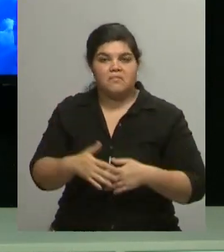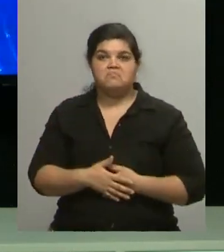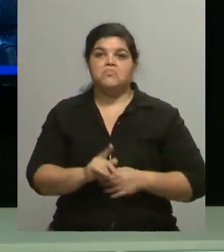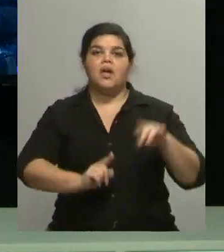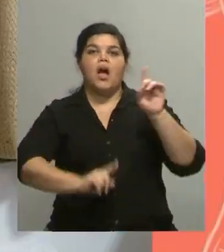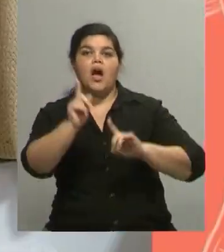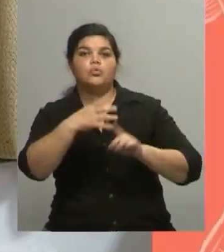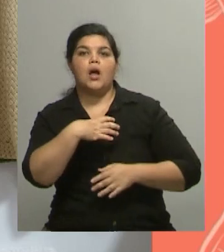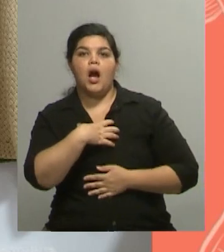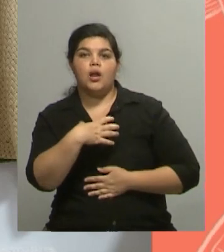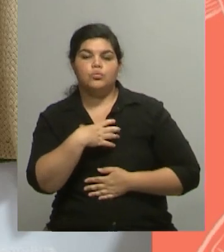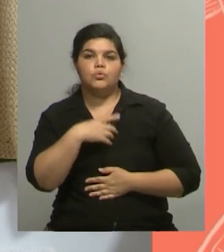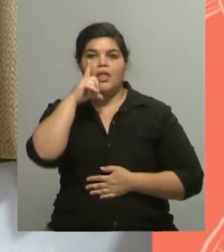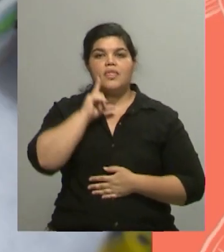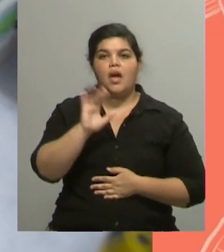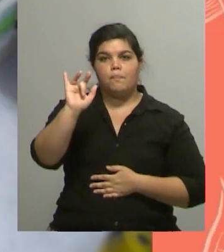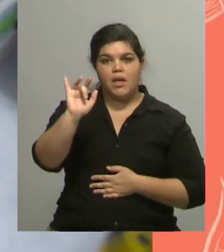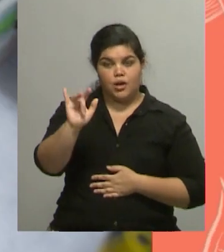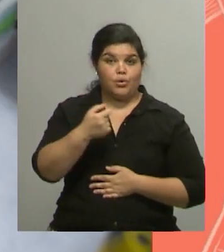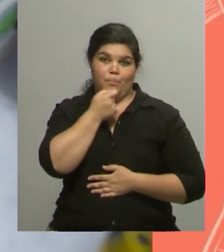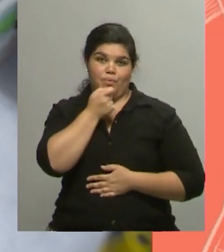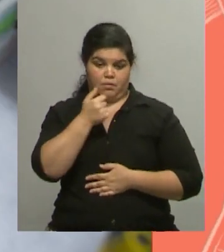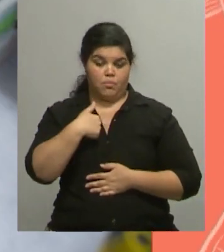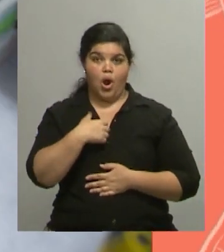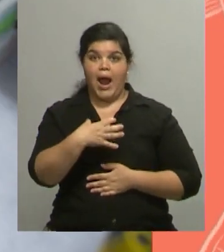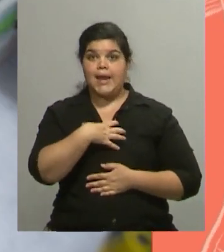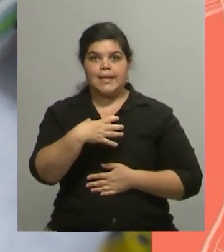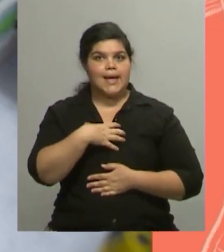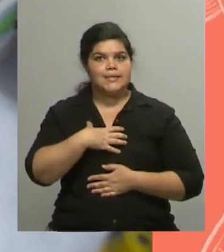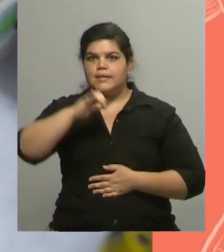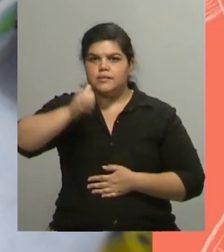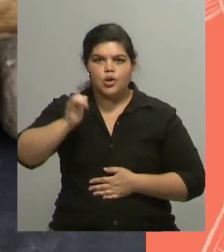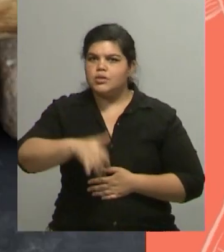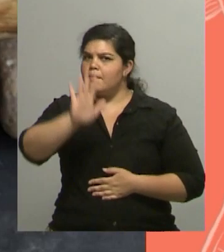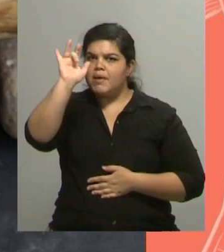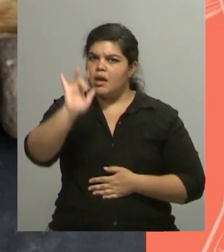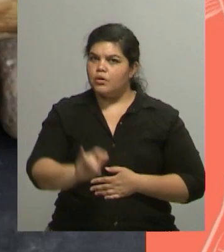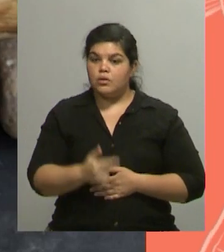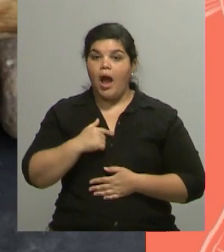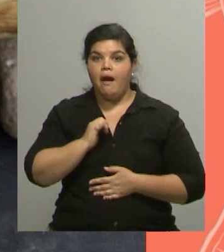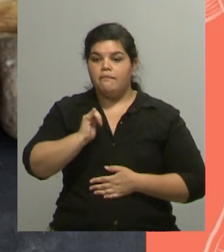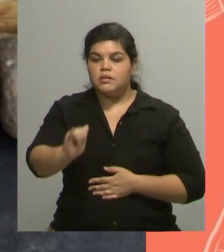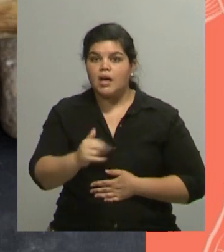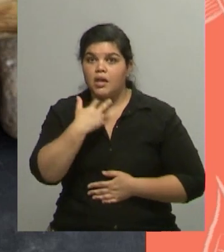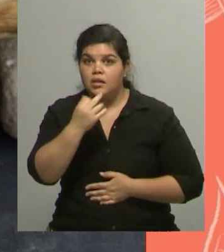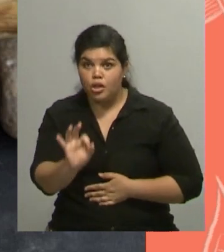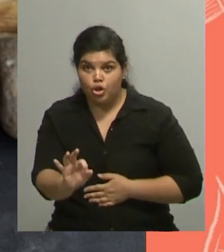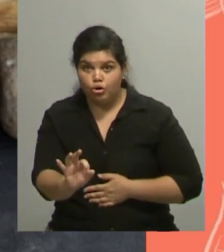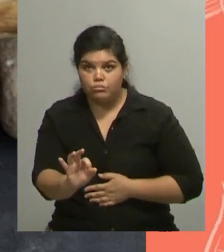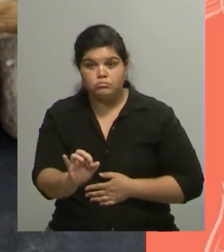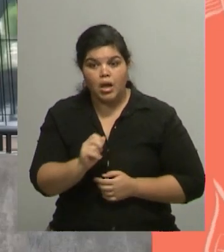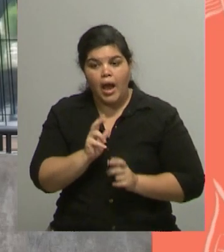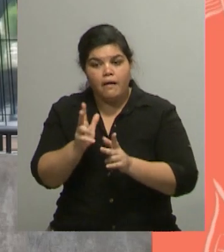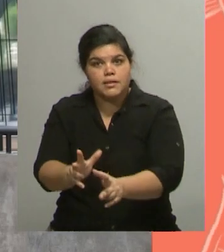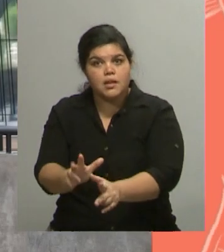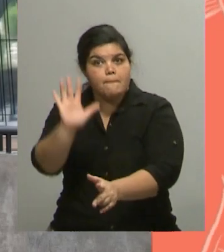que los miércoles que toman clase, ponele, son sagrados y siempre me dicen, yo le digo a mis hijos, los miércoles,